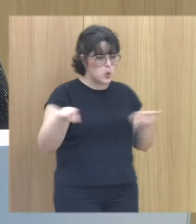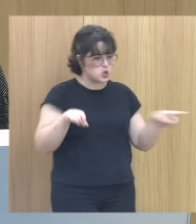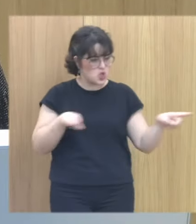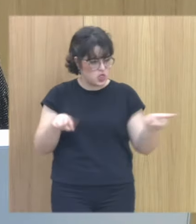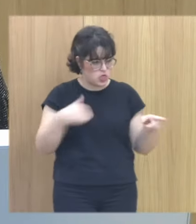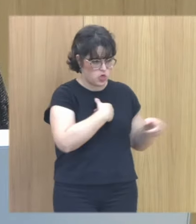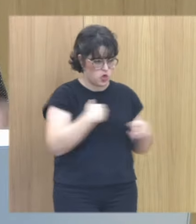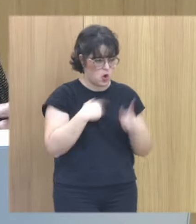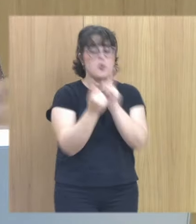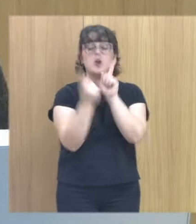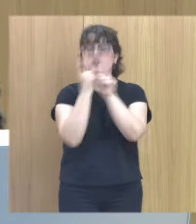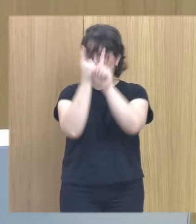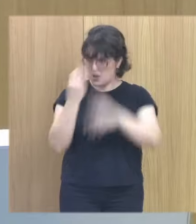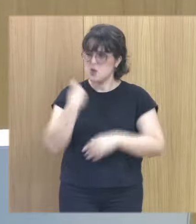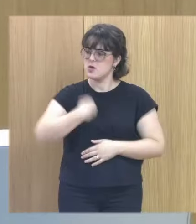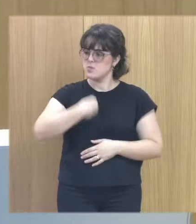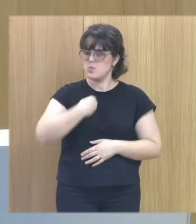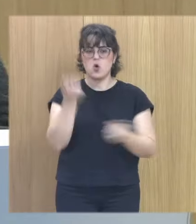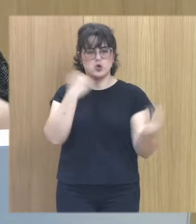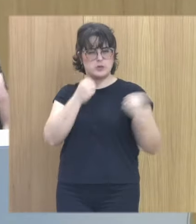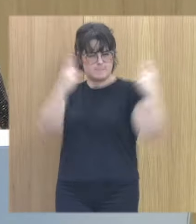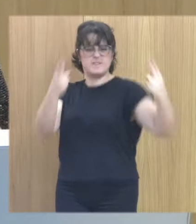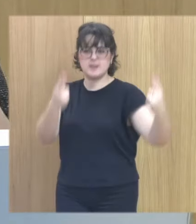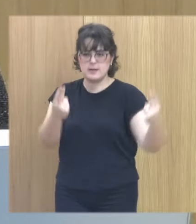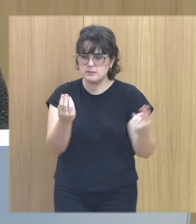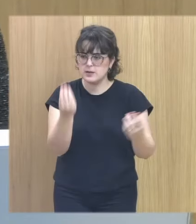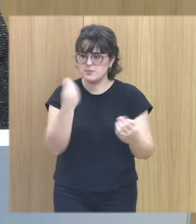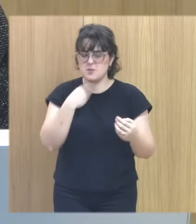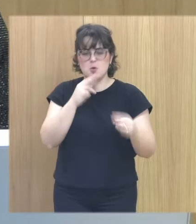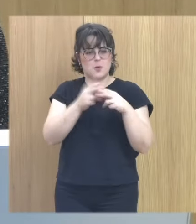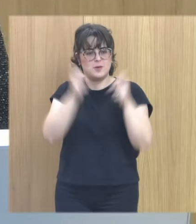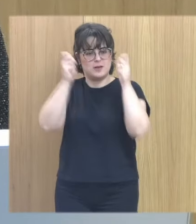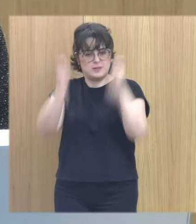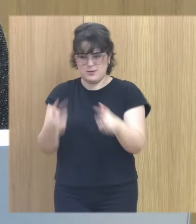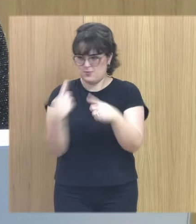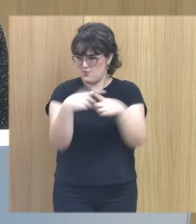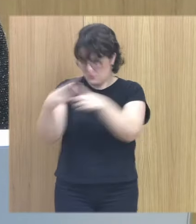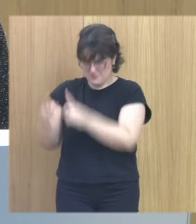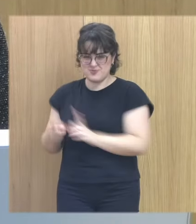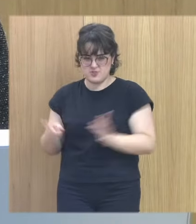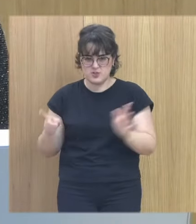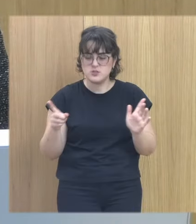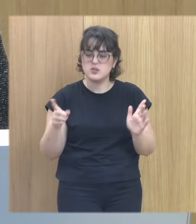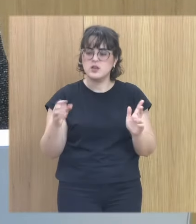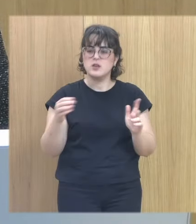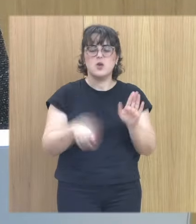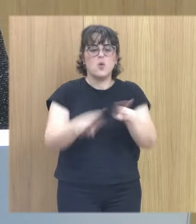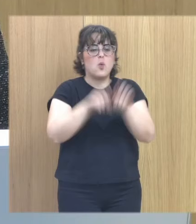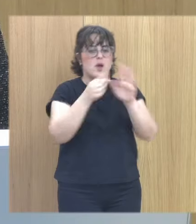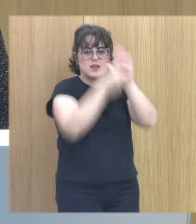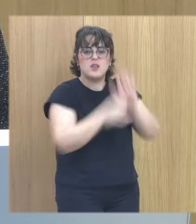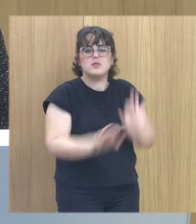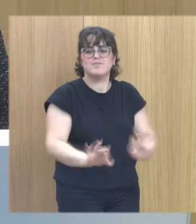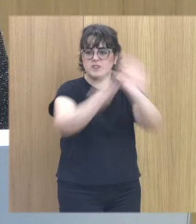o los trastornos de conducta desafiante y estas cosas estos títulos maravillosos que les ponemos a las cosas como indicadores de trauma